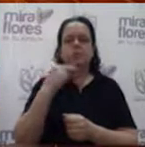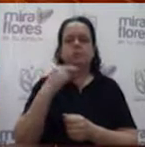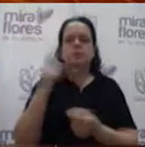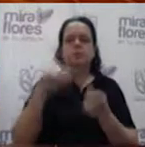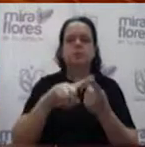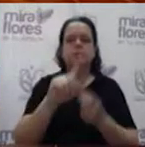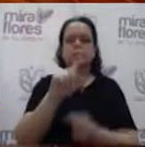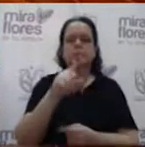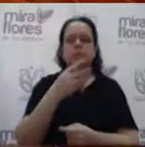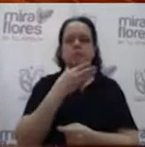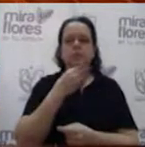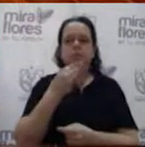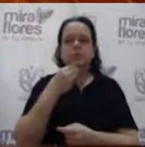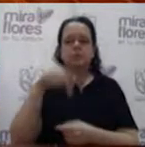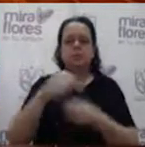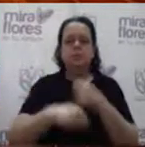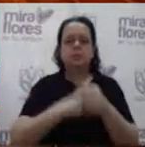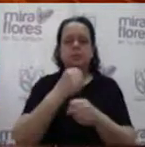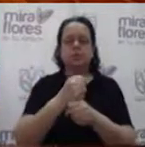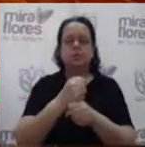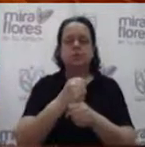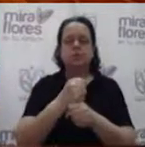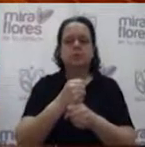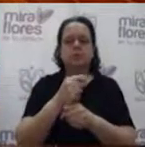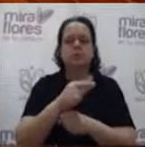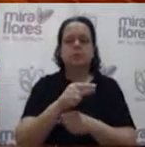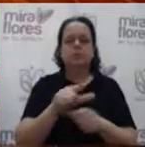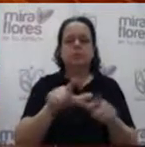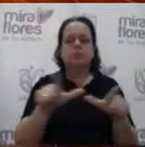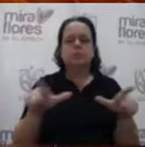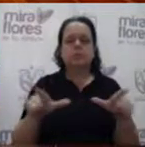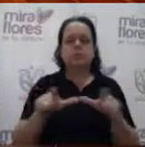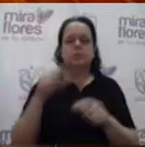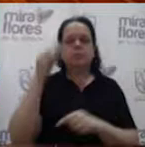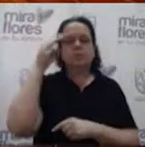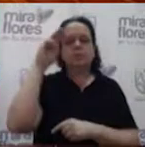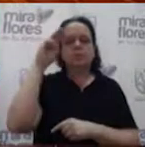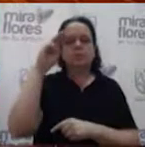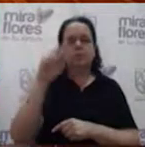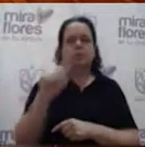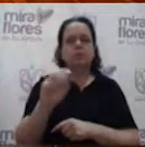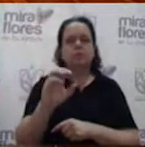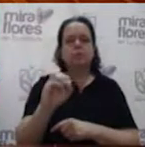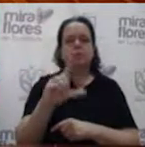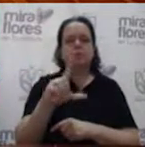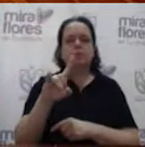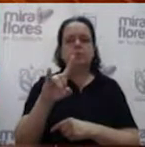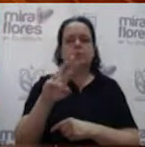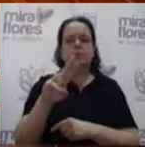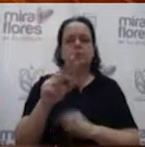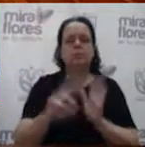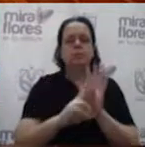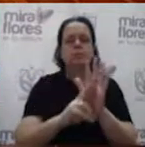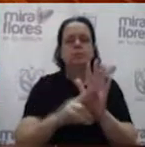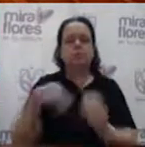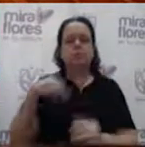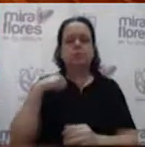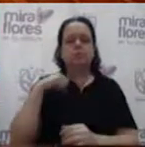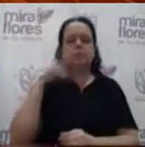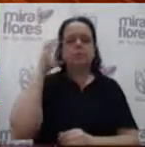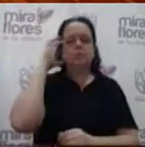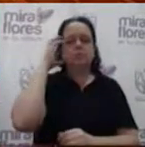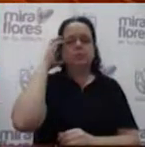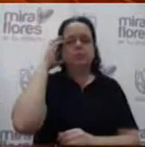de diciembre del presente año, inclusive a la ciudad de Toluca, México, para su participación en representación de la Municipalidad de Miraflores